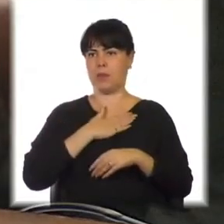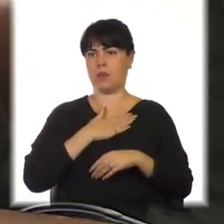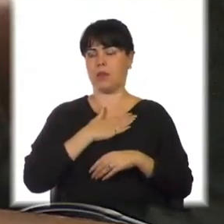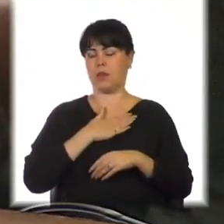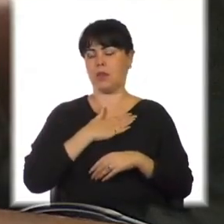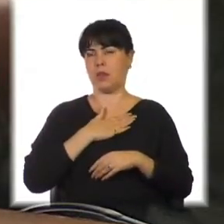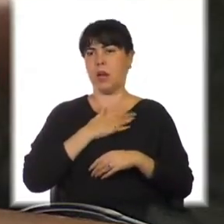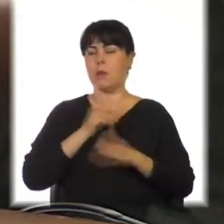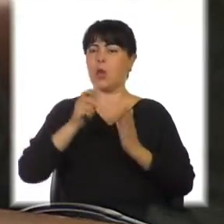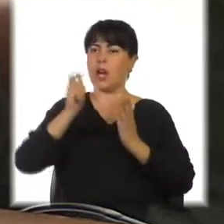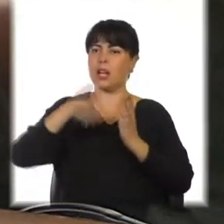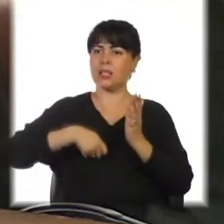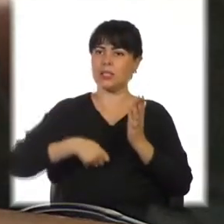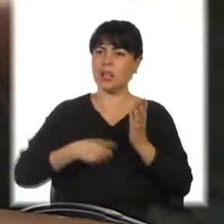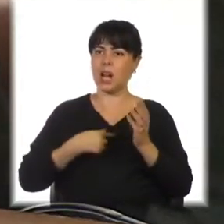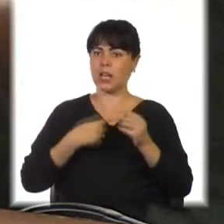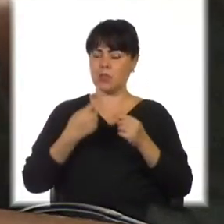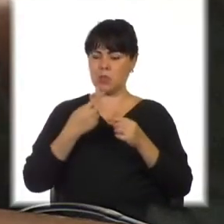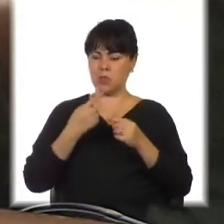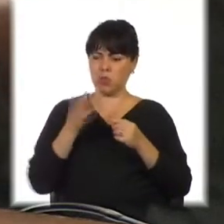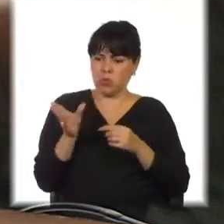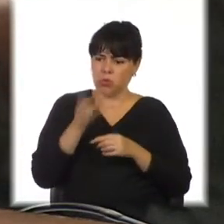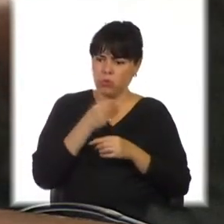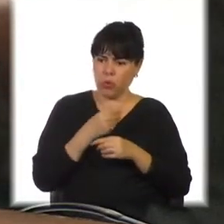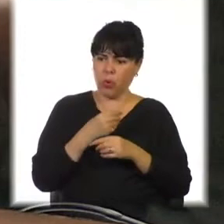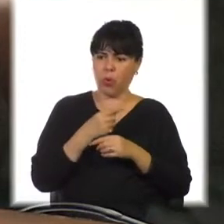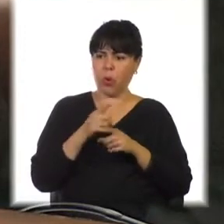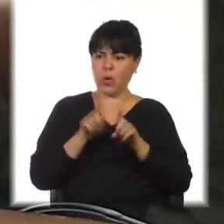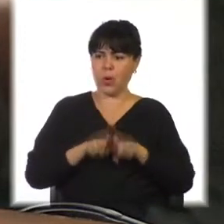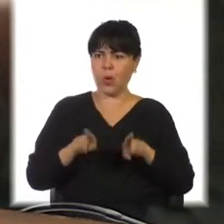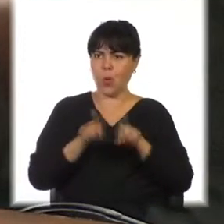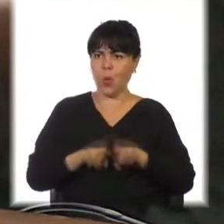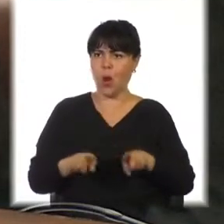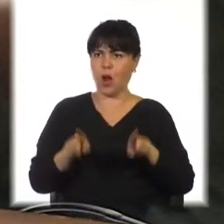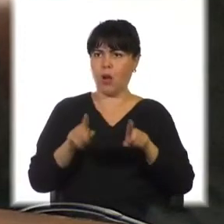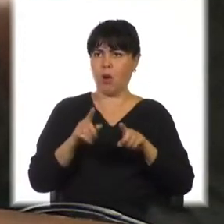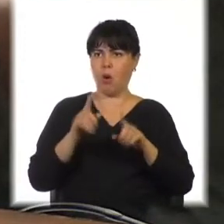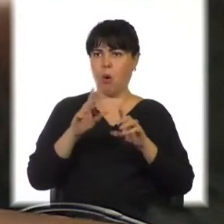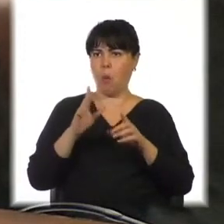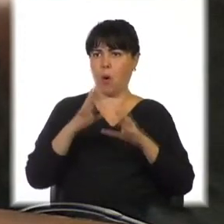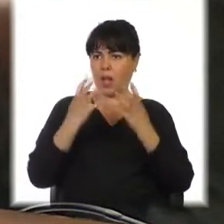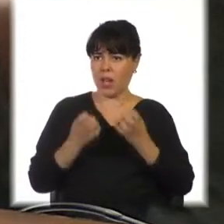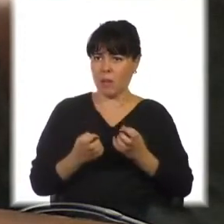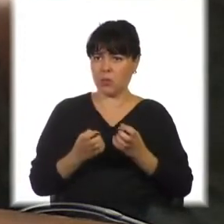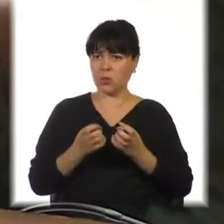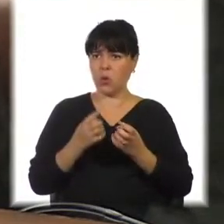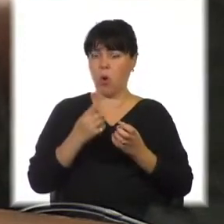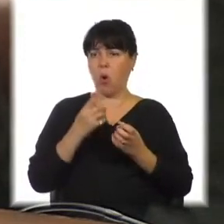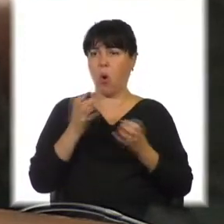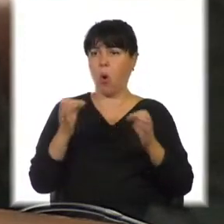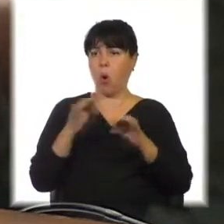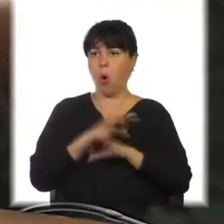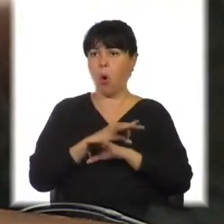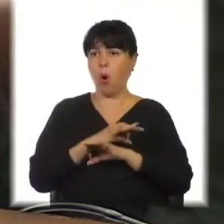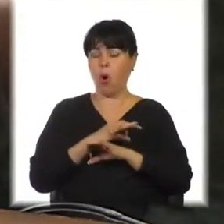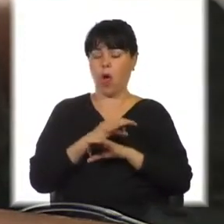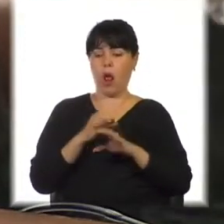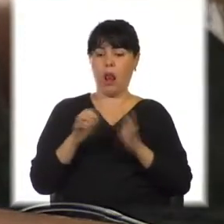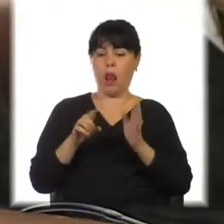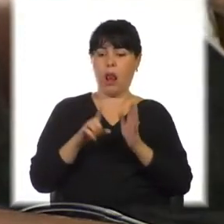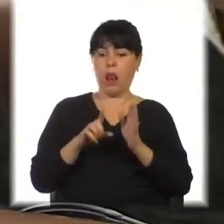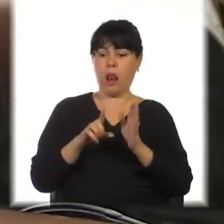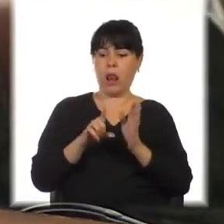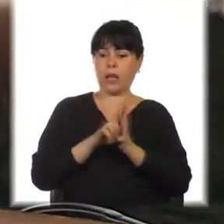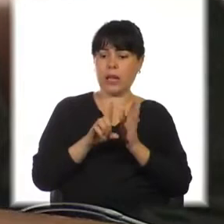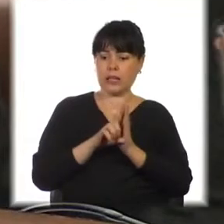van a ser como nosotros pretendemos que sean ni esta casa ni una ley. El legislativo y el ejecutivo